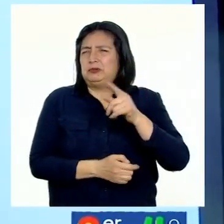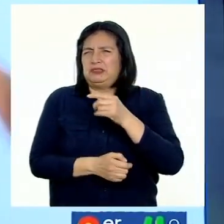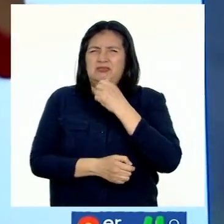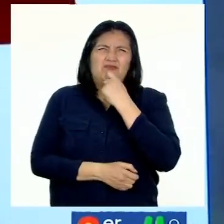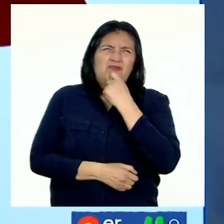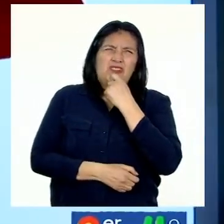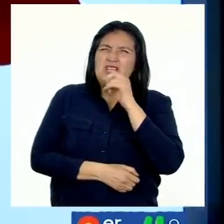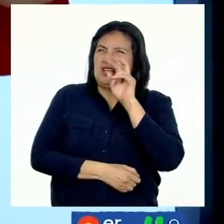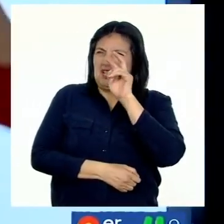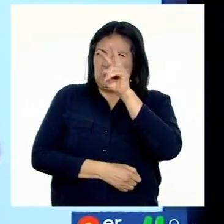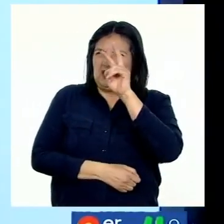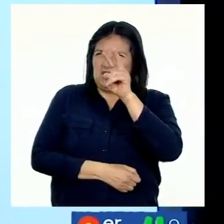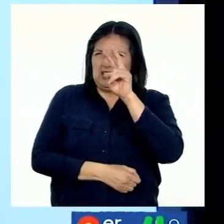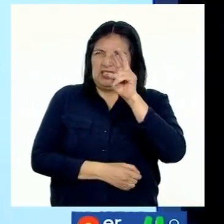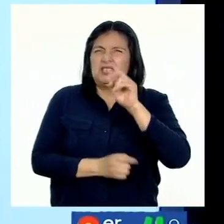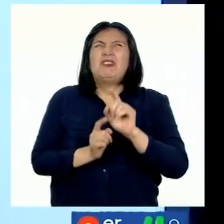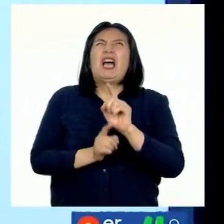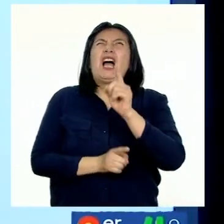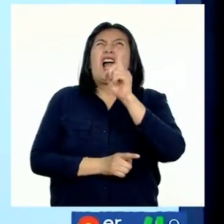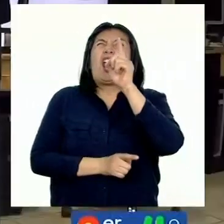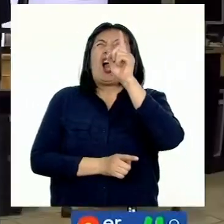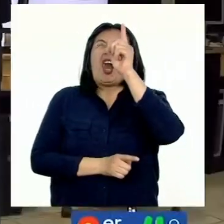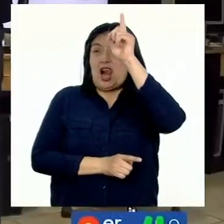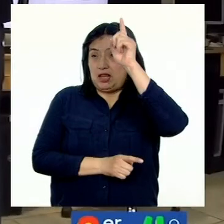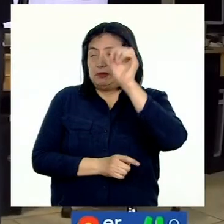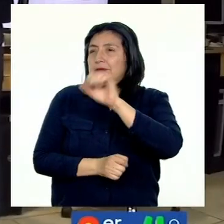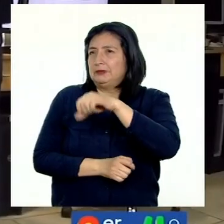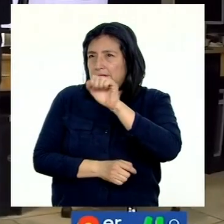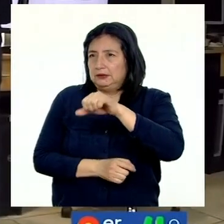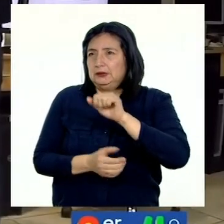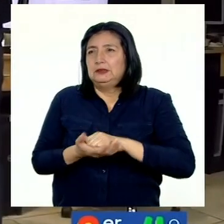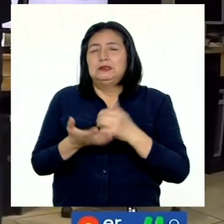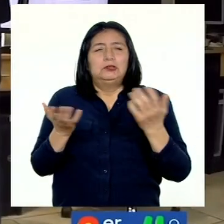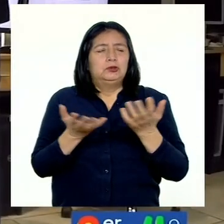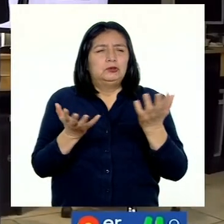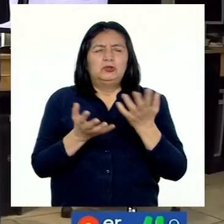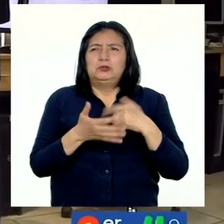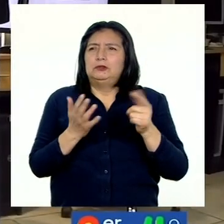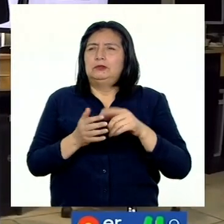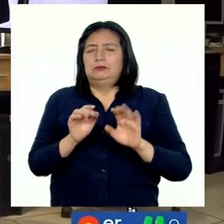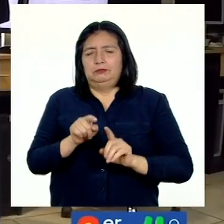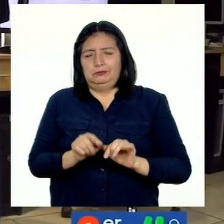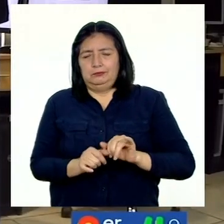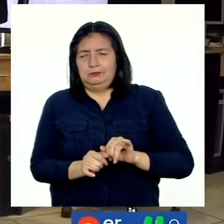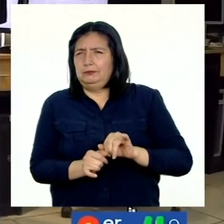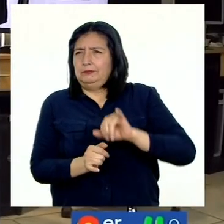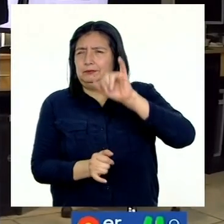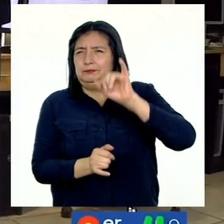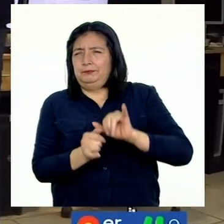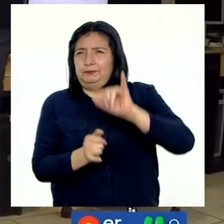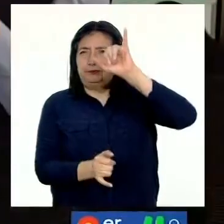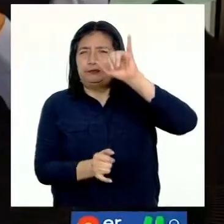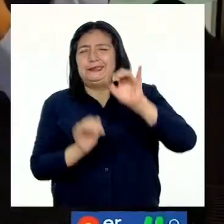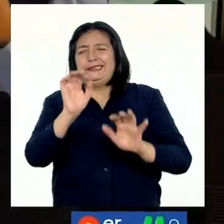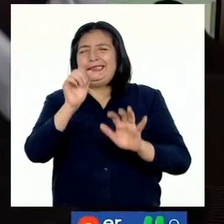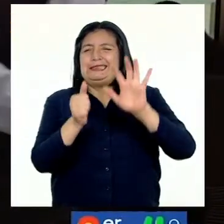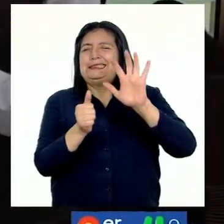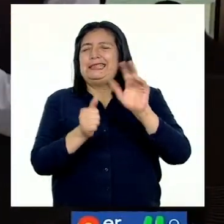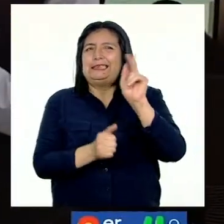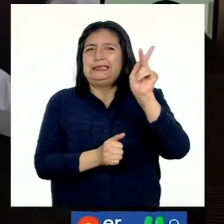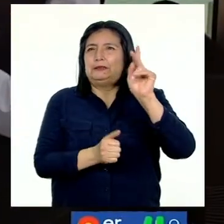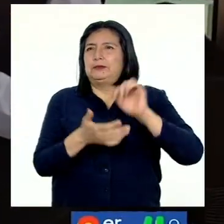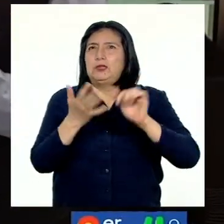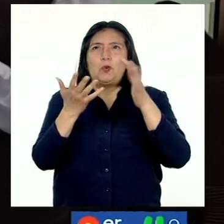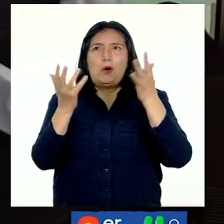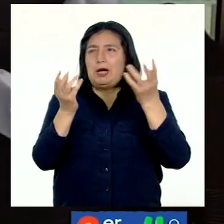Esa es la que se ve bien pero bien arriba, ¿no? Exactamente. Usualmente se encuentra en niveles de 12, inclusive 16 kilómetros de altura. Ya no hay